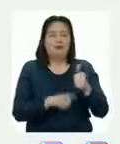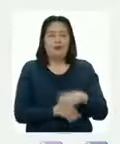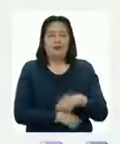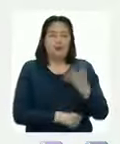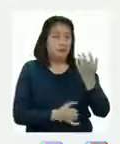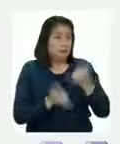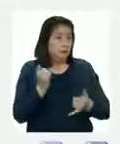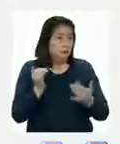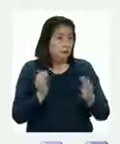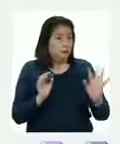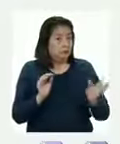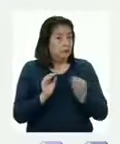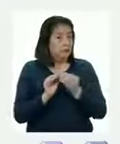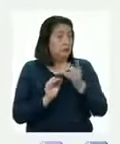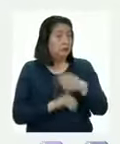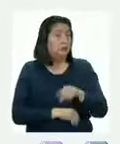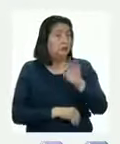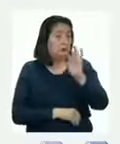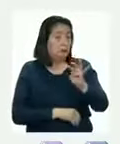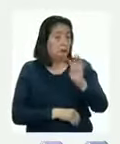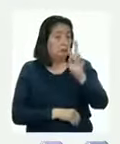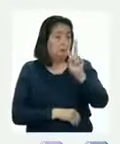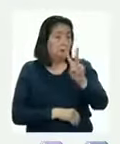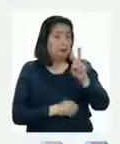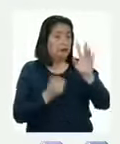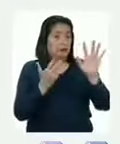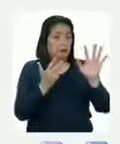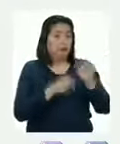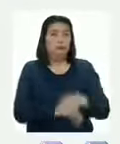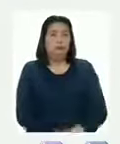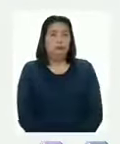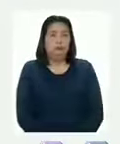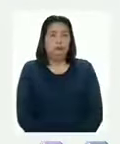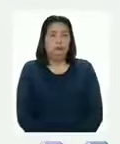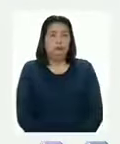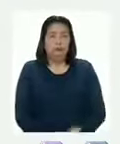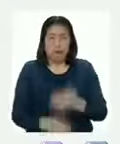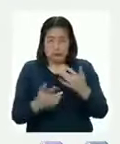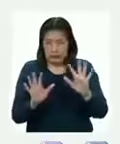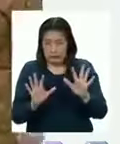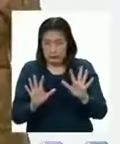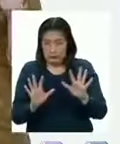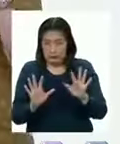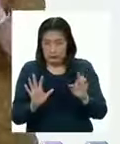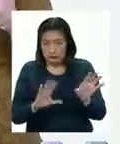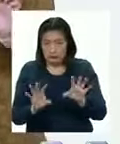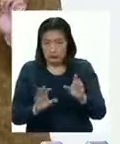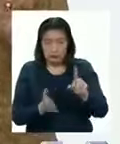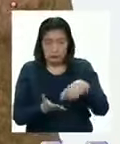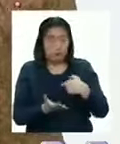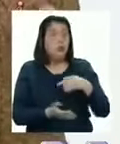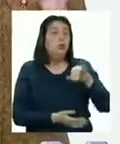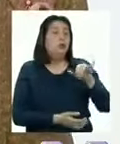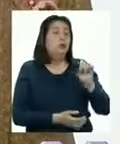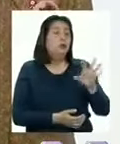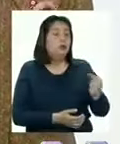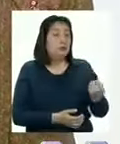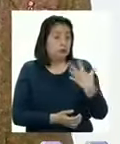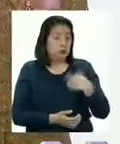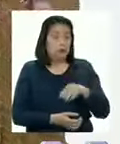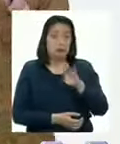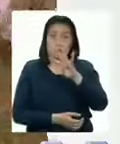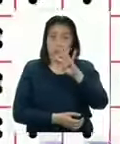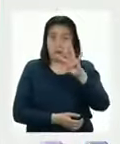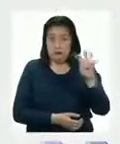Por último, agreguemos cuatrocientos veintiocho ¿Ya lo hicieron? José nos dice que para el